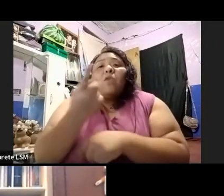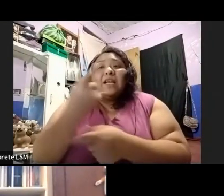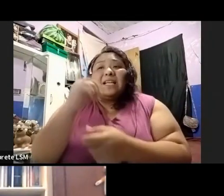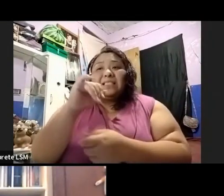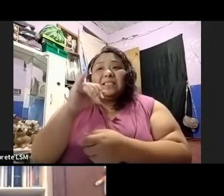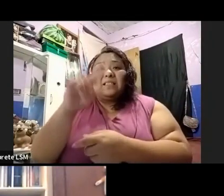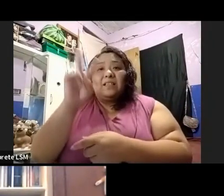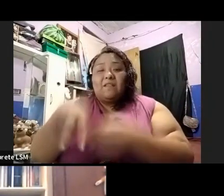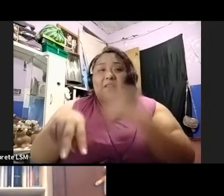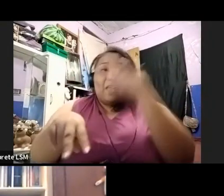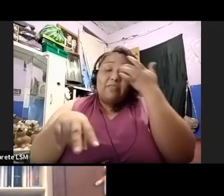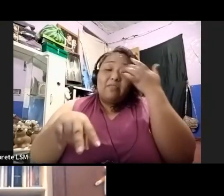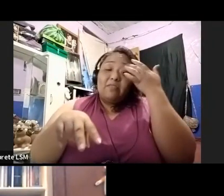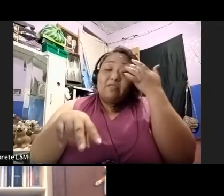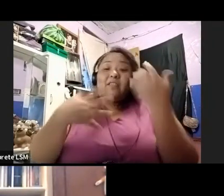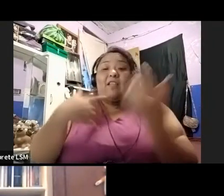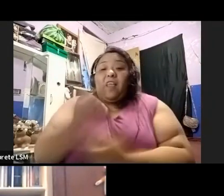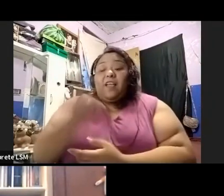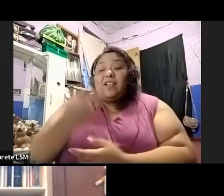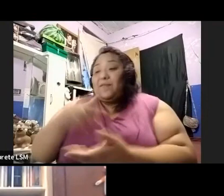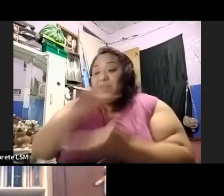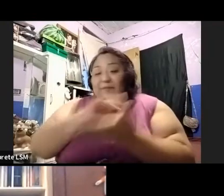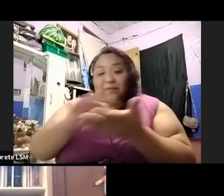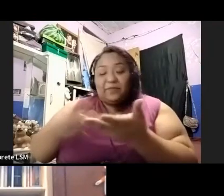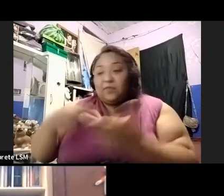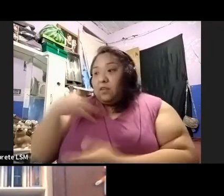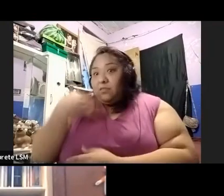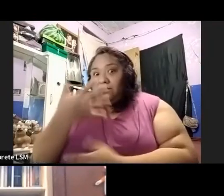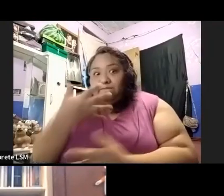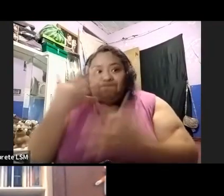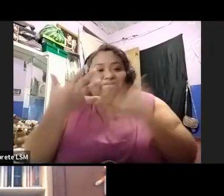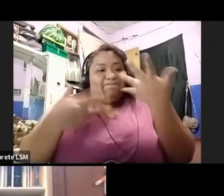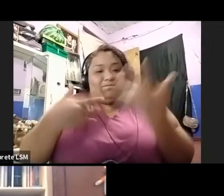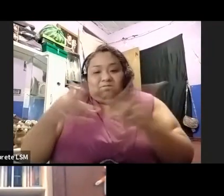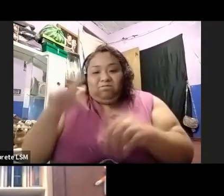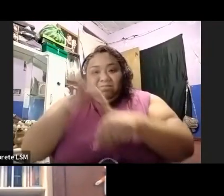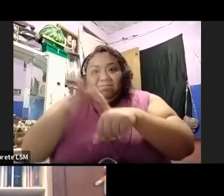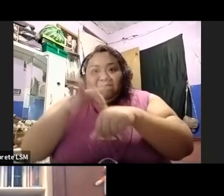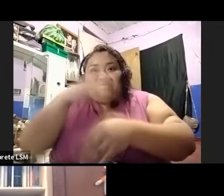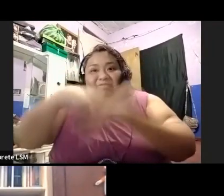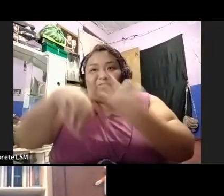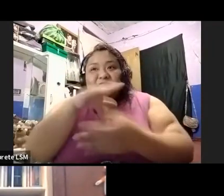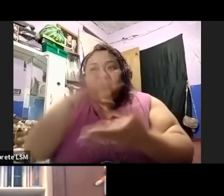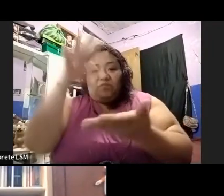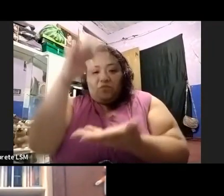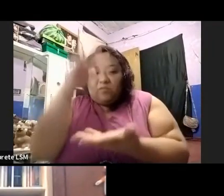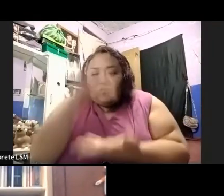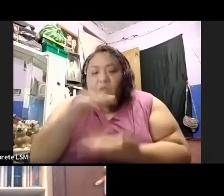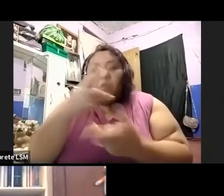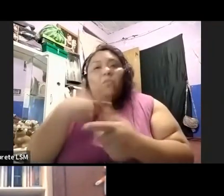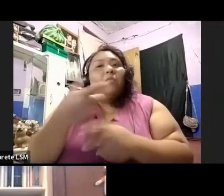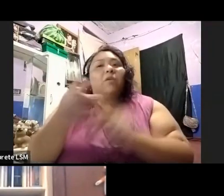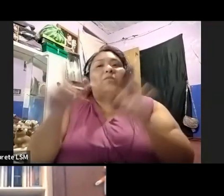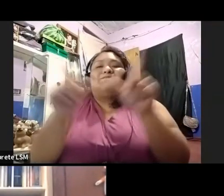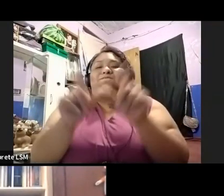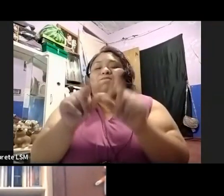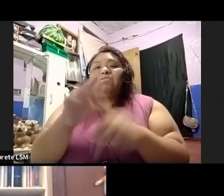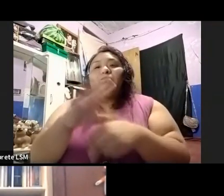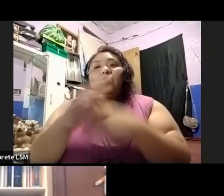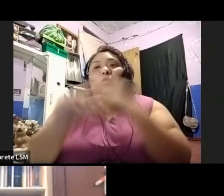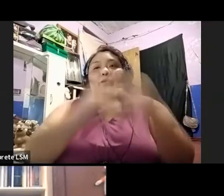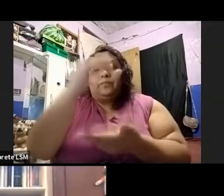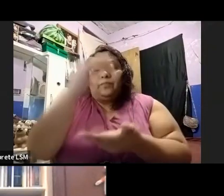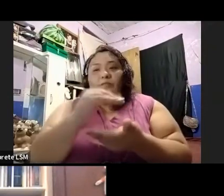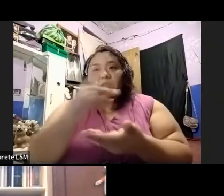necesitamos oler, tocar, etcétera, los libros, pero fue un tiraje bastante pequeñito el que se hizo. Básicamente está en